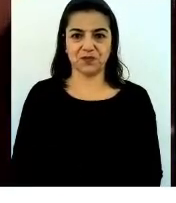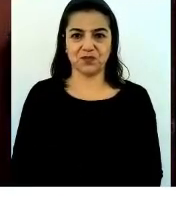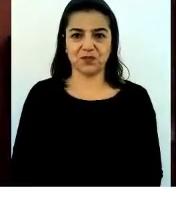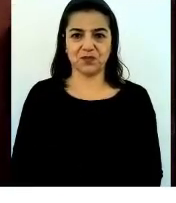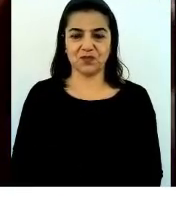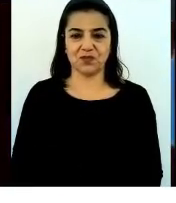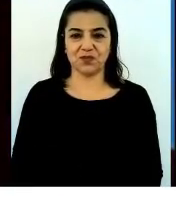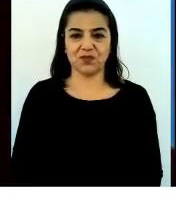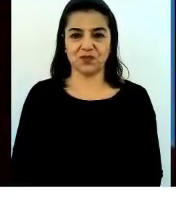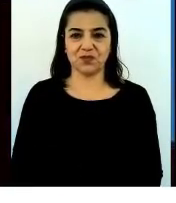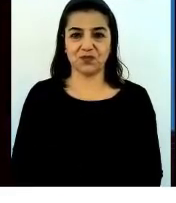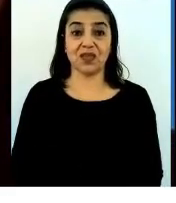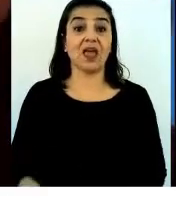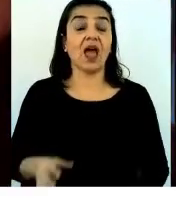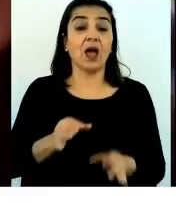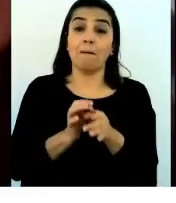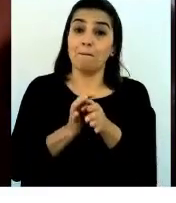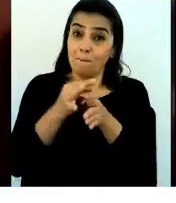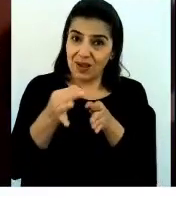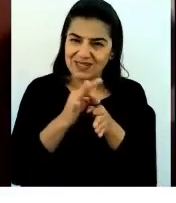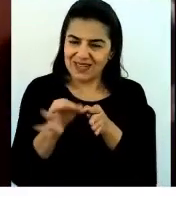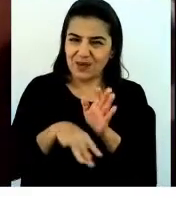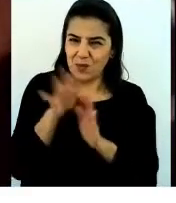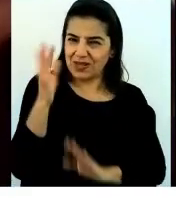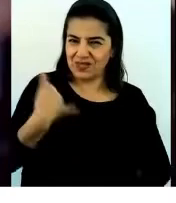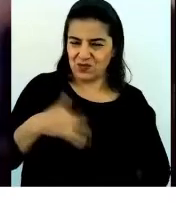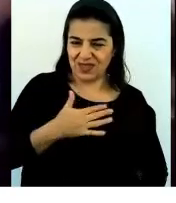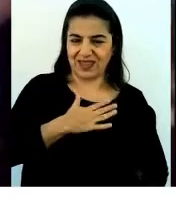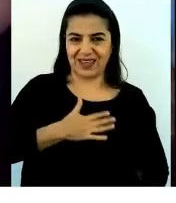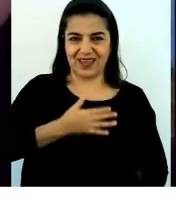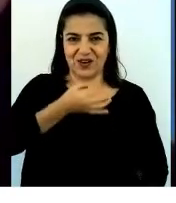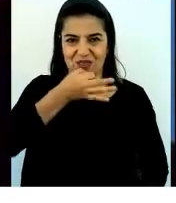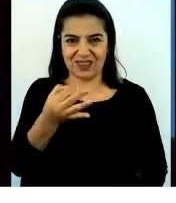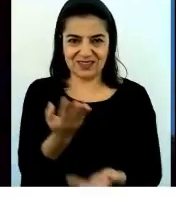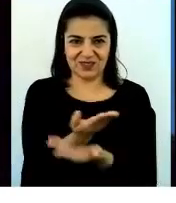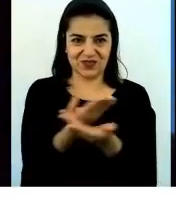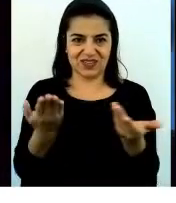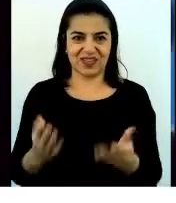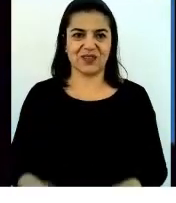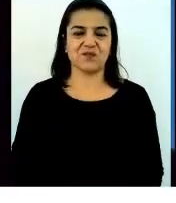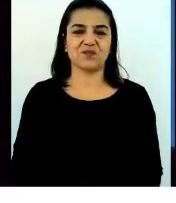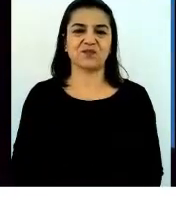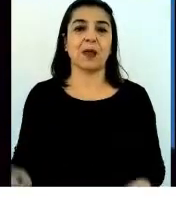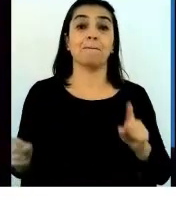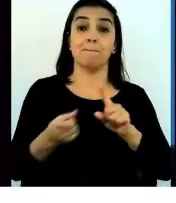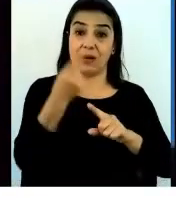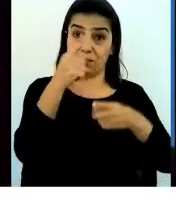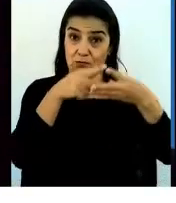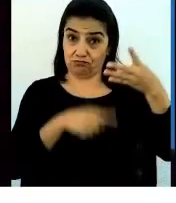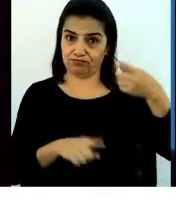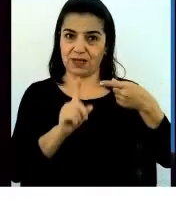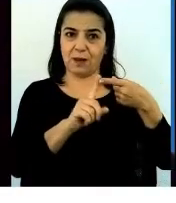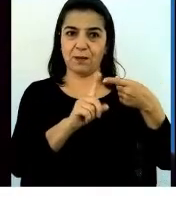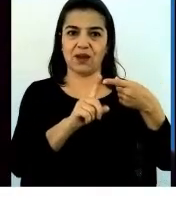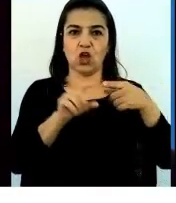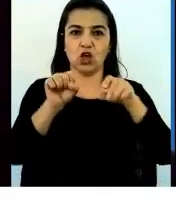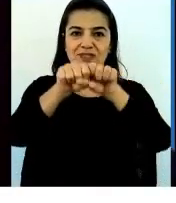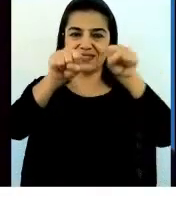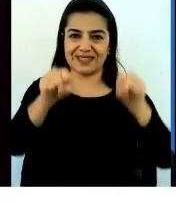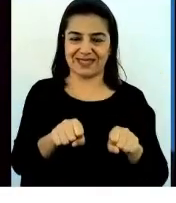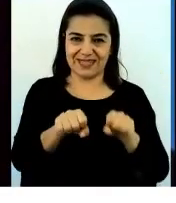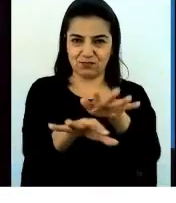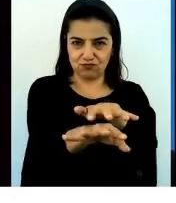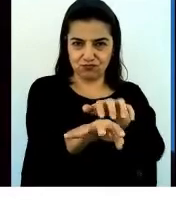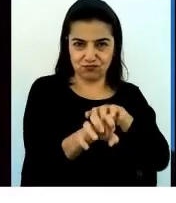mensajes claves que quiero dejarle con usted. El primero es que los sistemas agroalimentarios